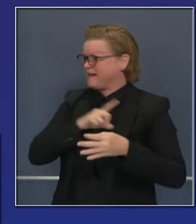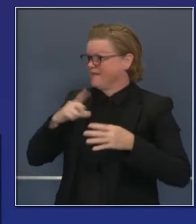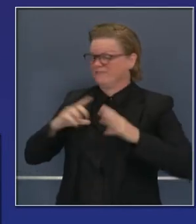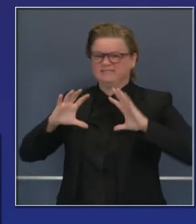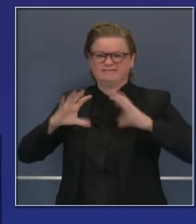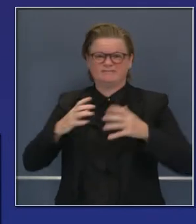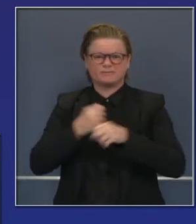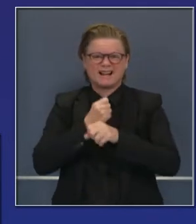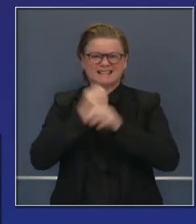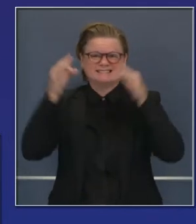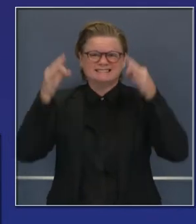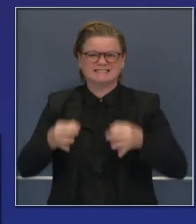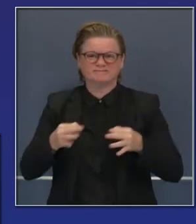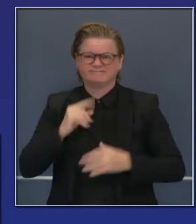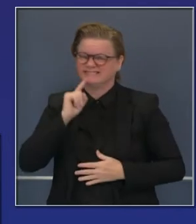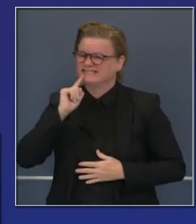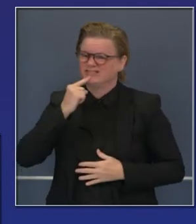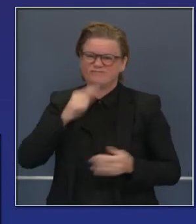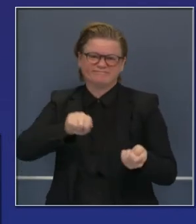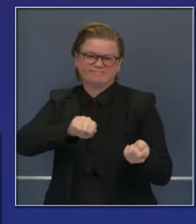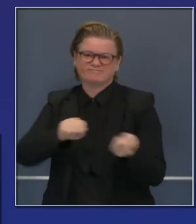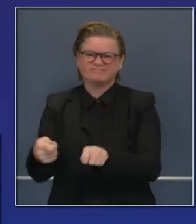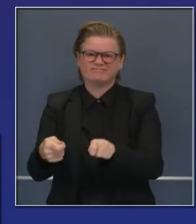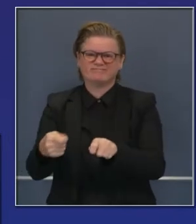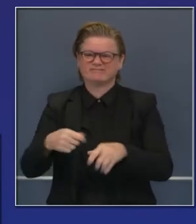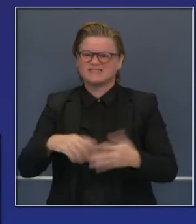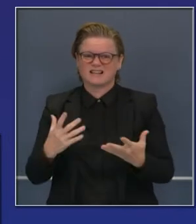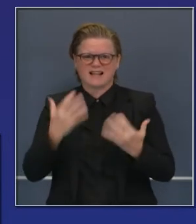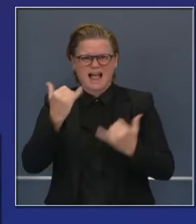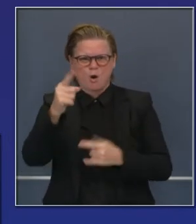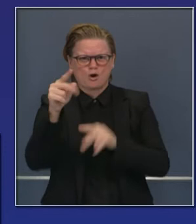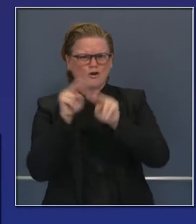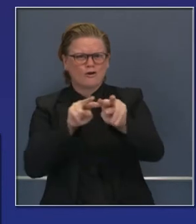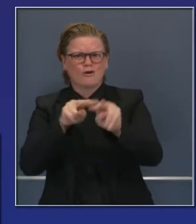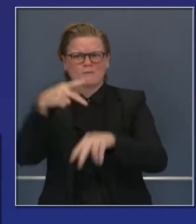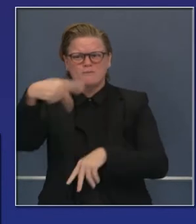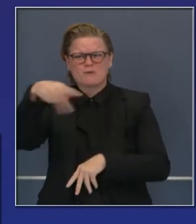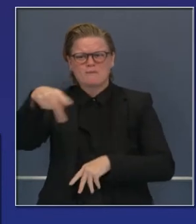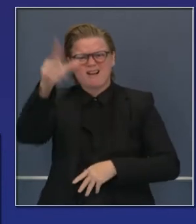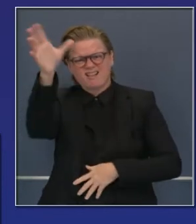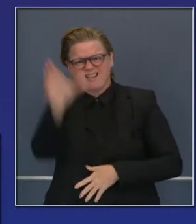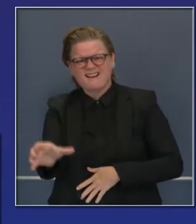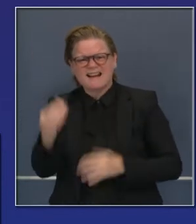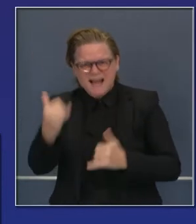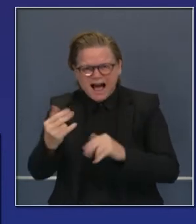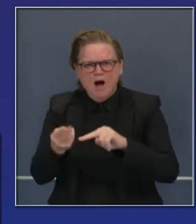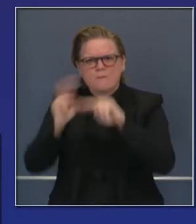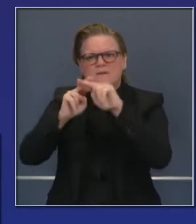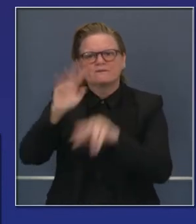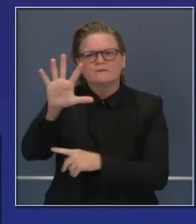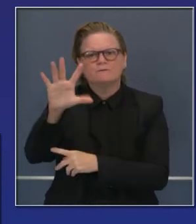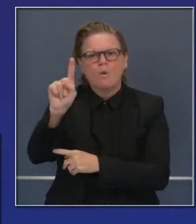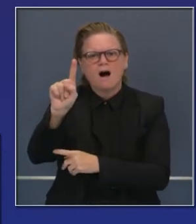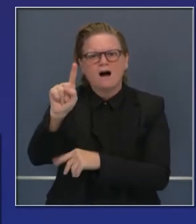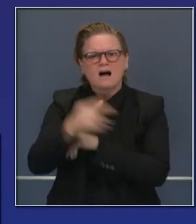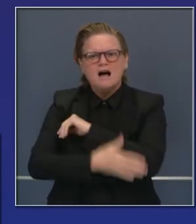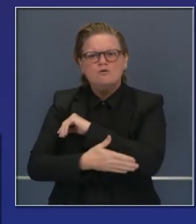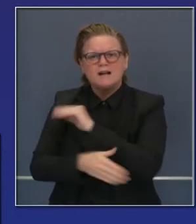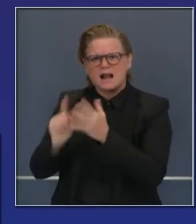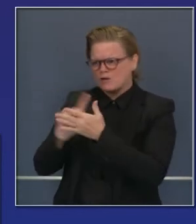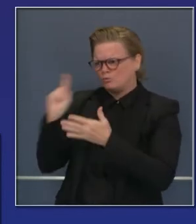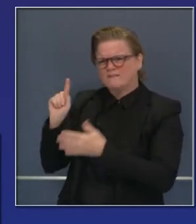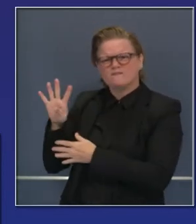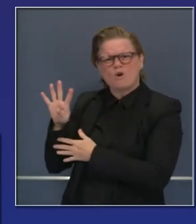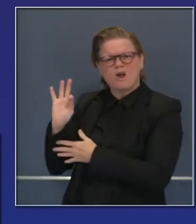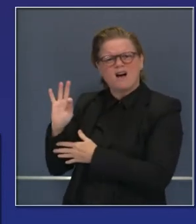medidas más drásticas, incluyendo el ver esos condados. Estamos con 51 condados de los